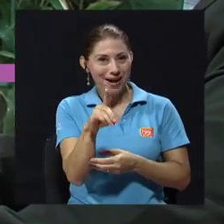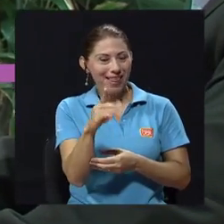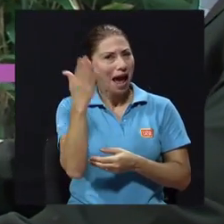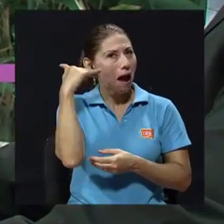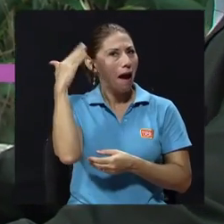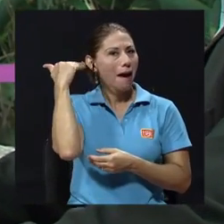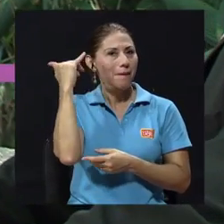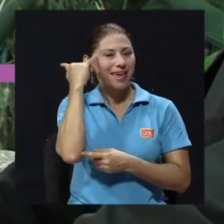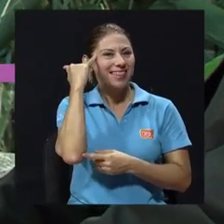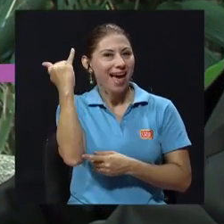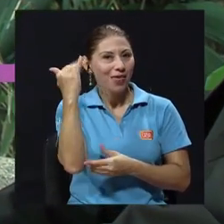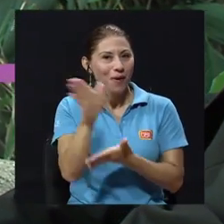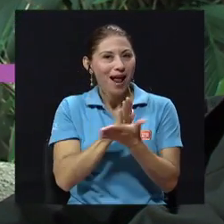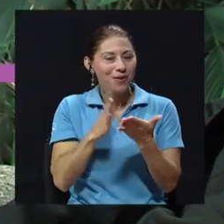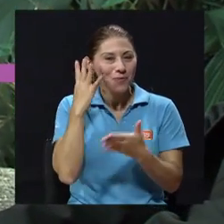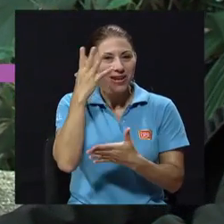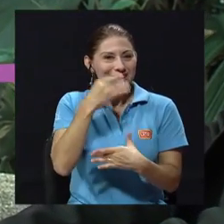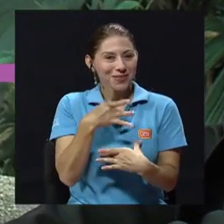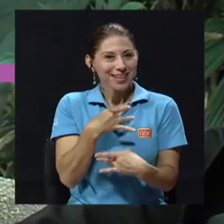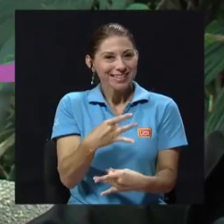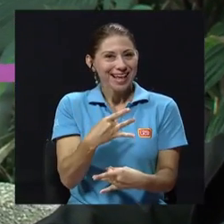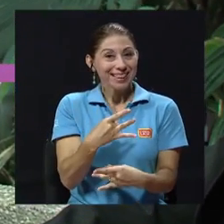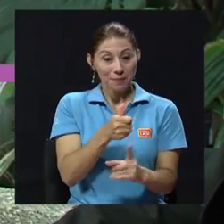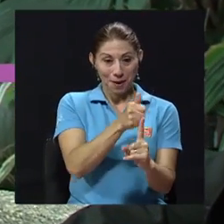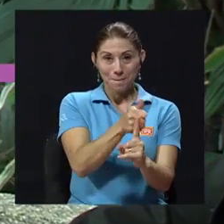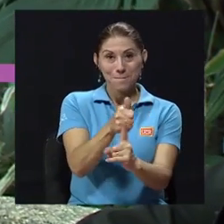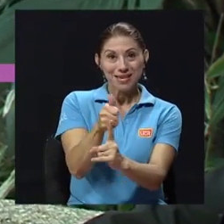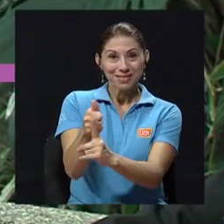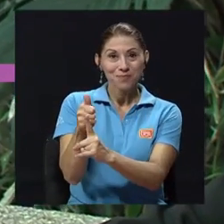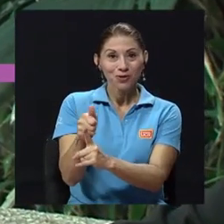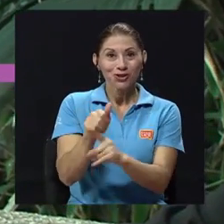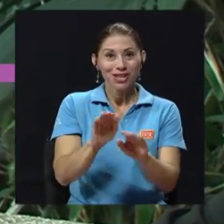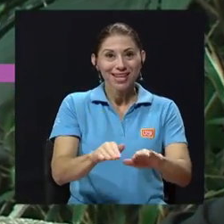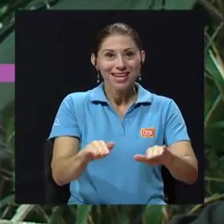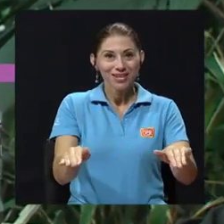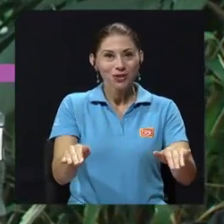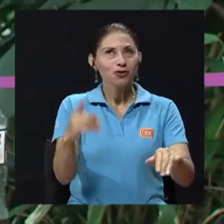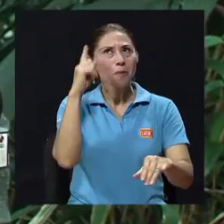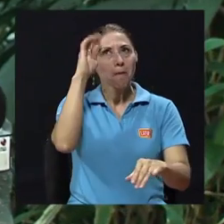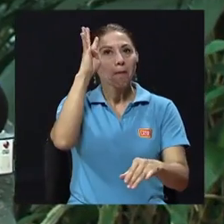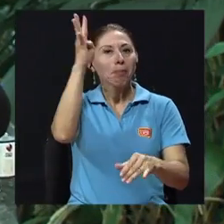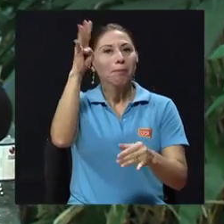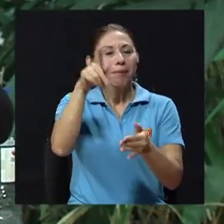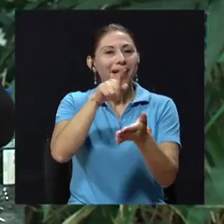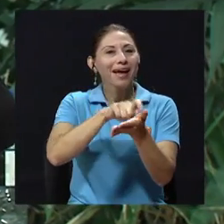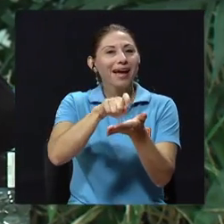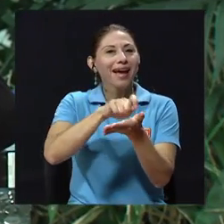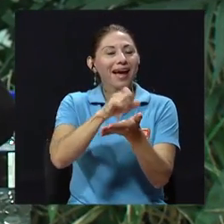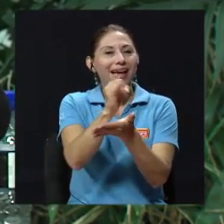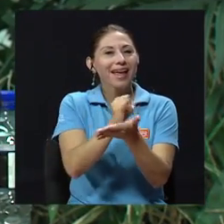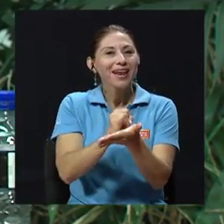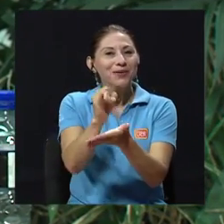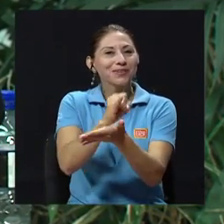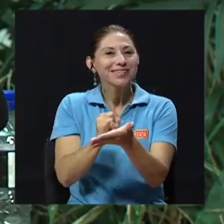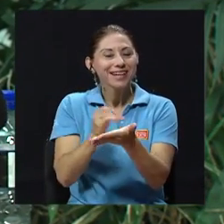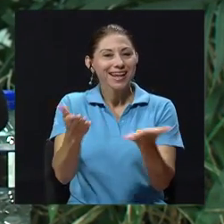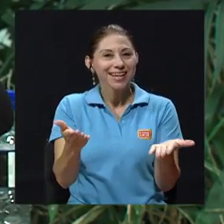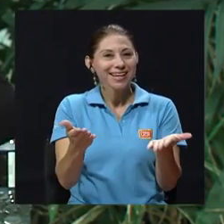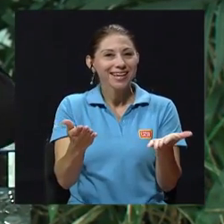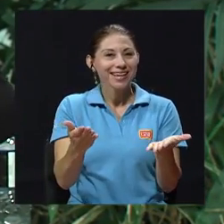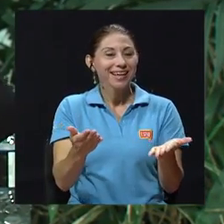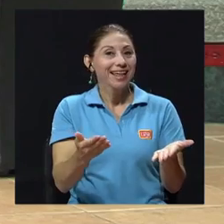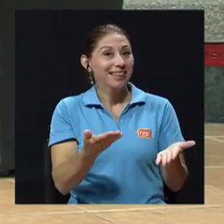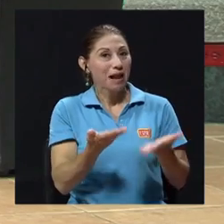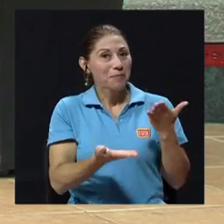lindo y muy interesante para que los mismos niños sean los que, por ejemplo, ilustren esos personajes. Tal vez ella misma nos pueda contar